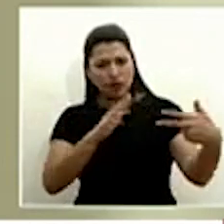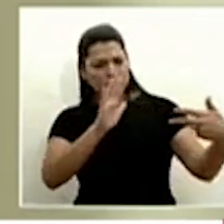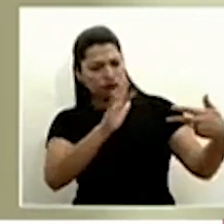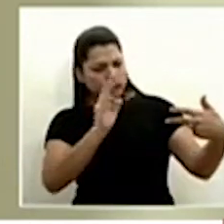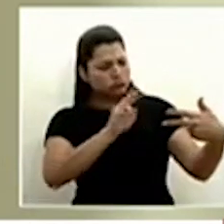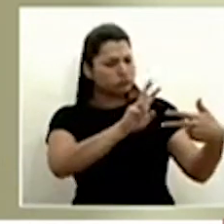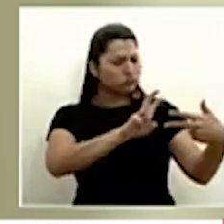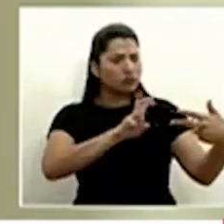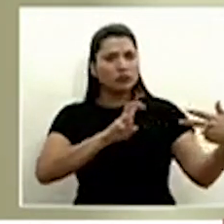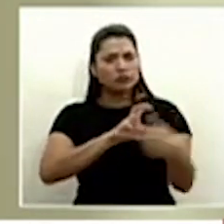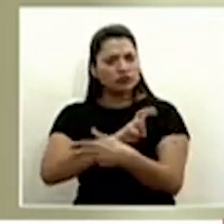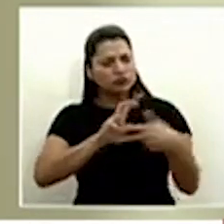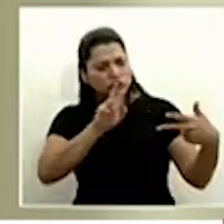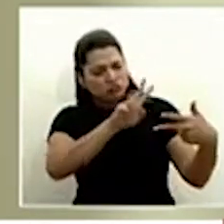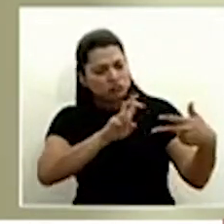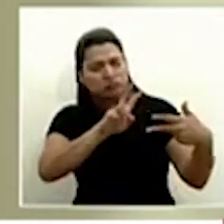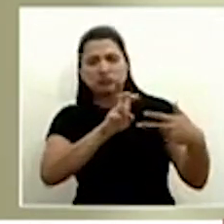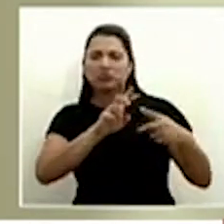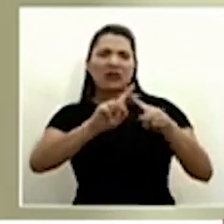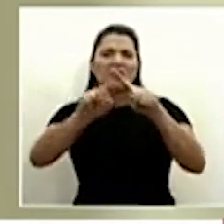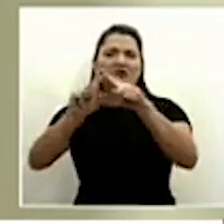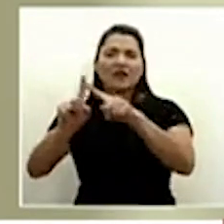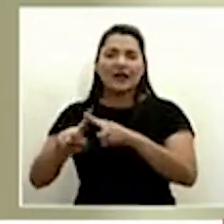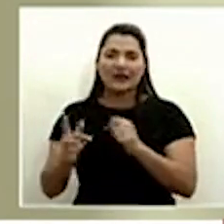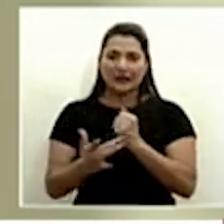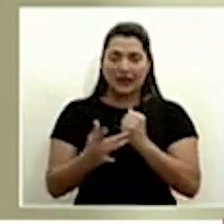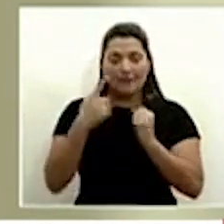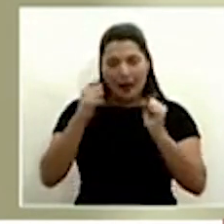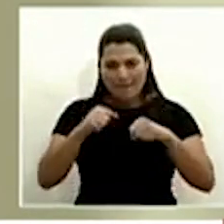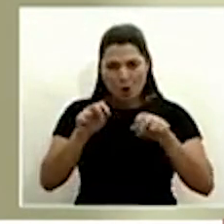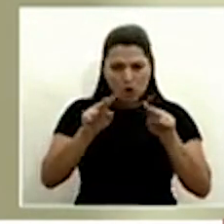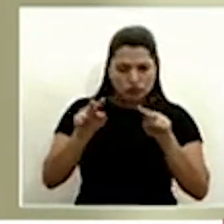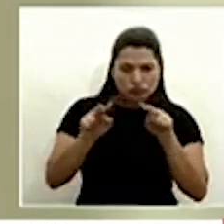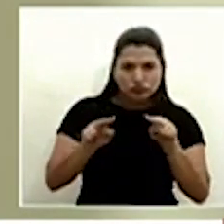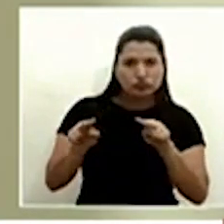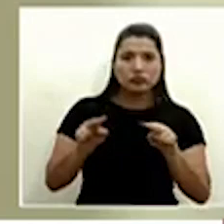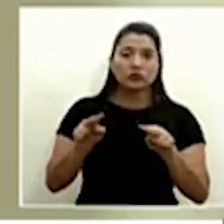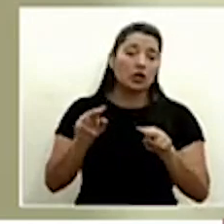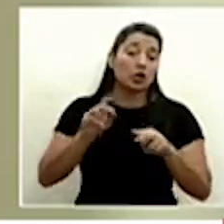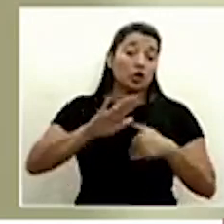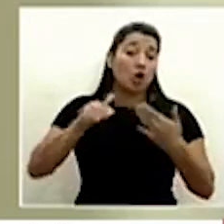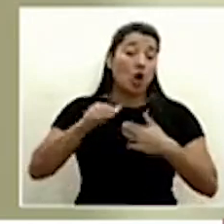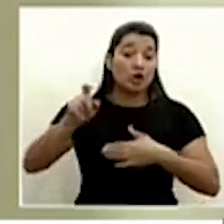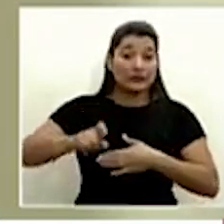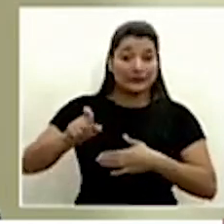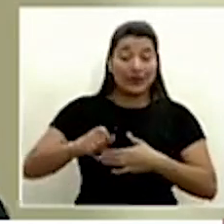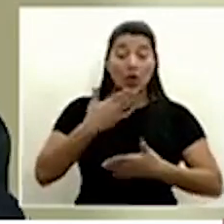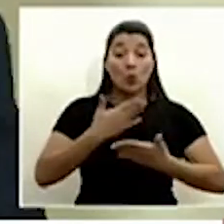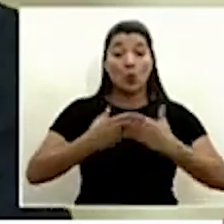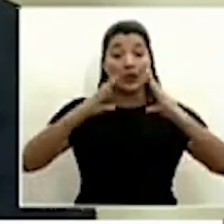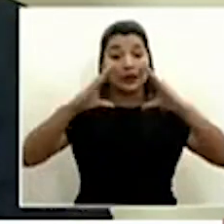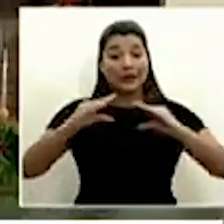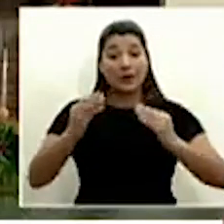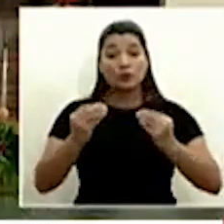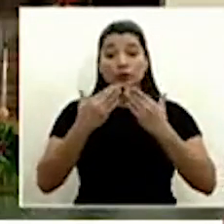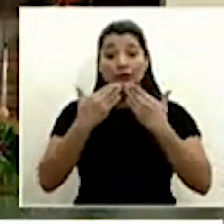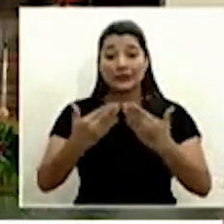trabajo para el tema de pandemia por si fuera necesario algún otro tipo de medidas. Buenas tardes, muchas gracias.